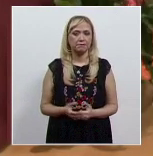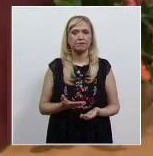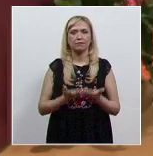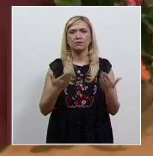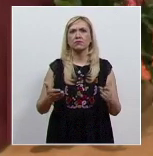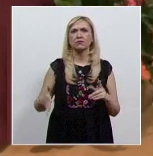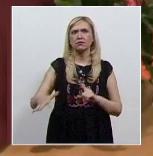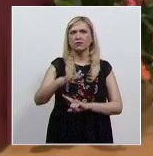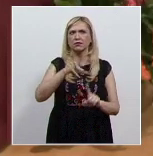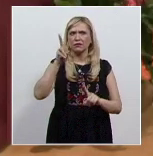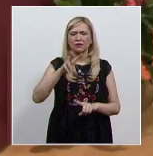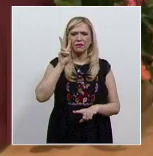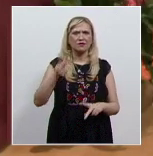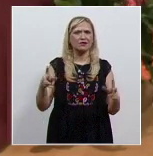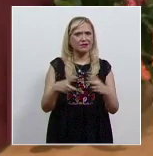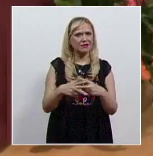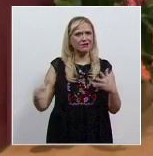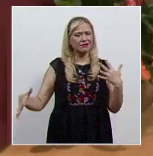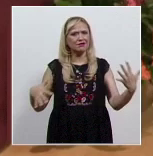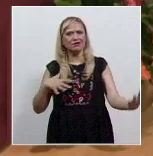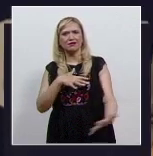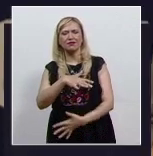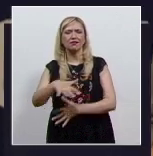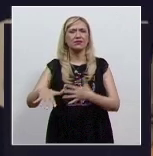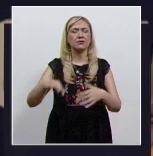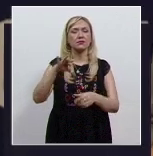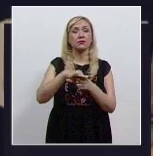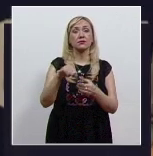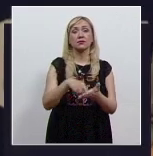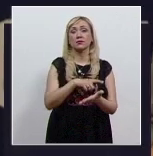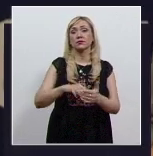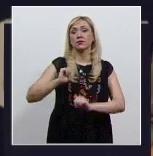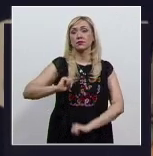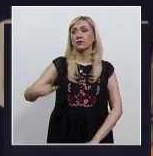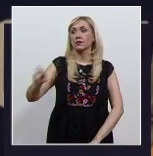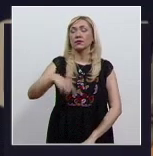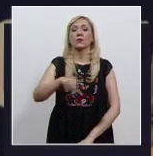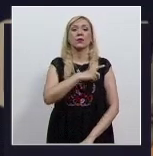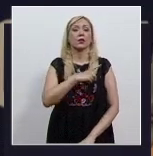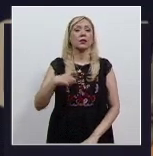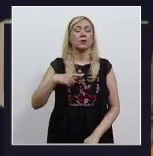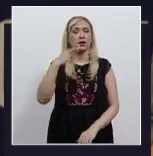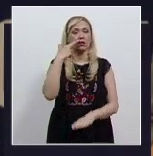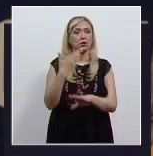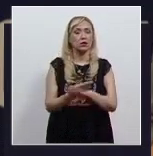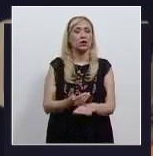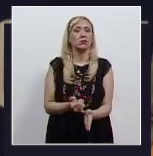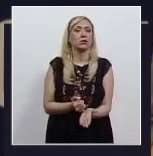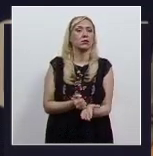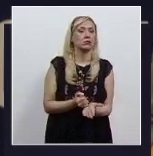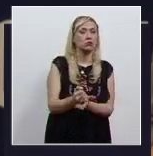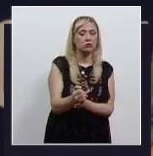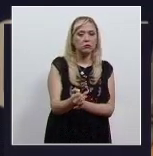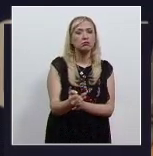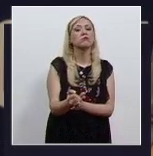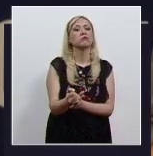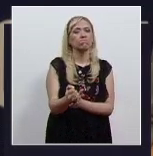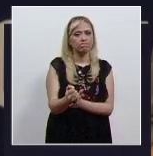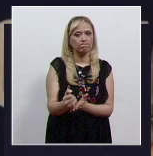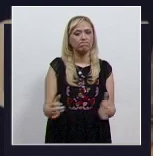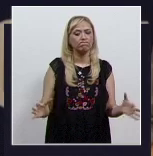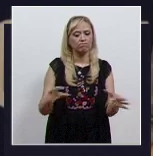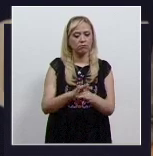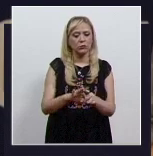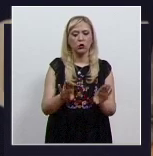contexto de agresiones, las autoridades electorales deben asumir la responsabilidad de sus decisiones y reconocer que la imparcialidad